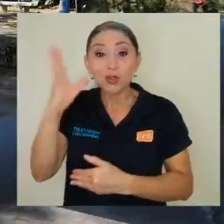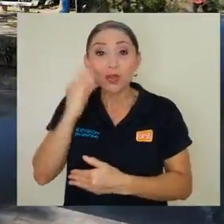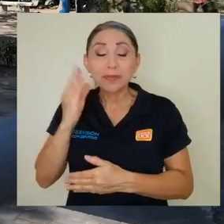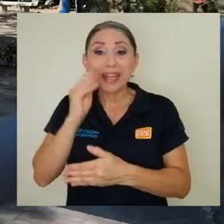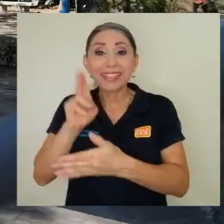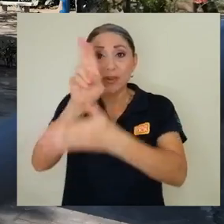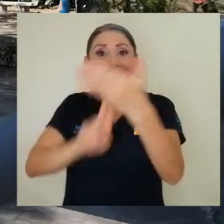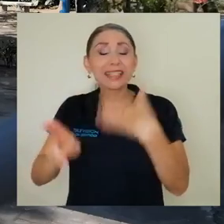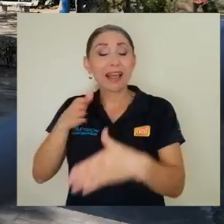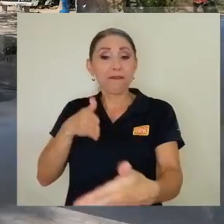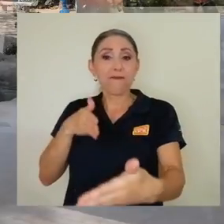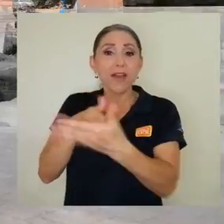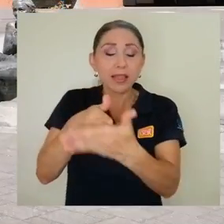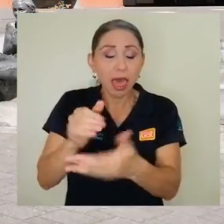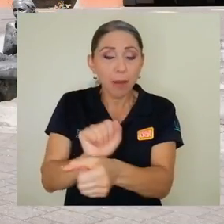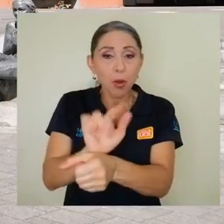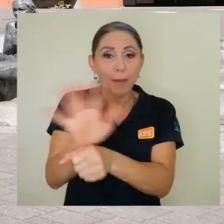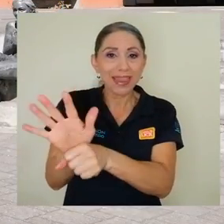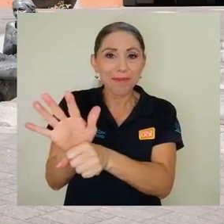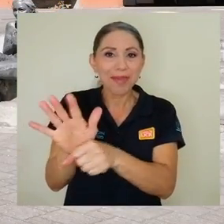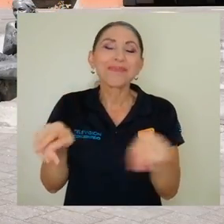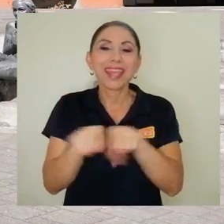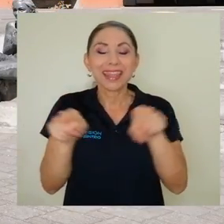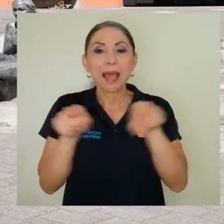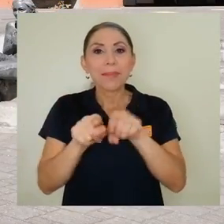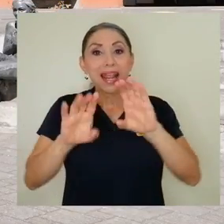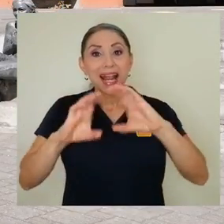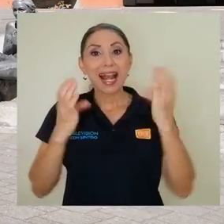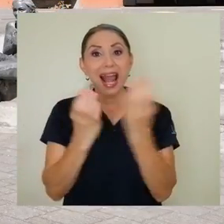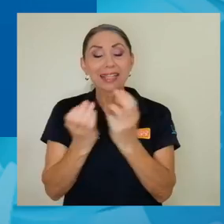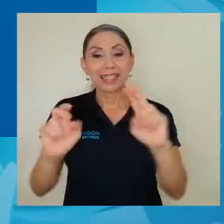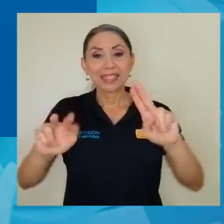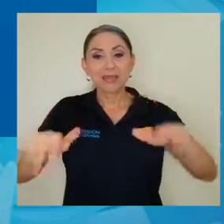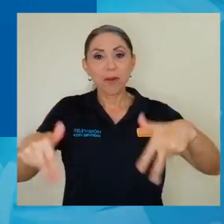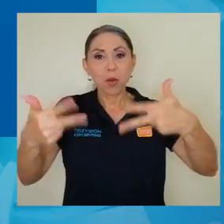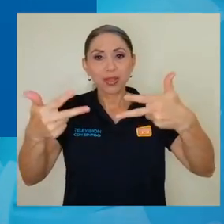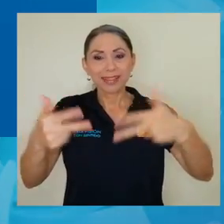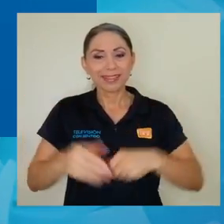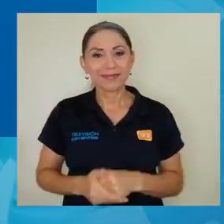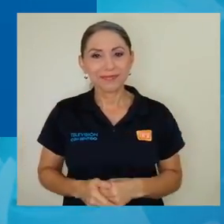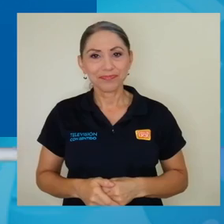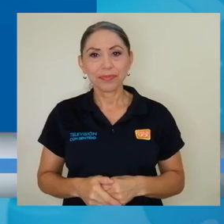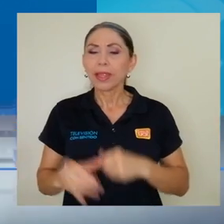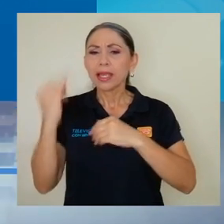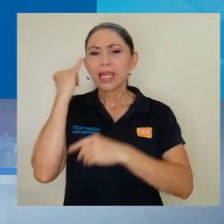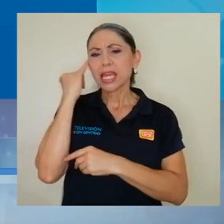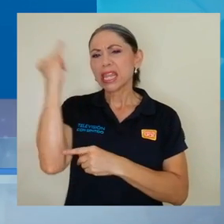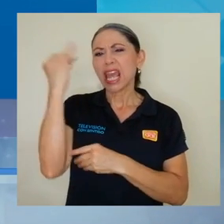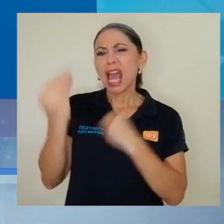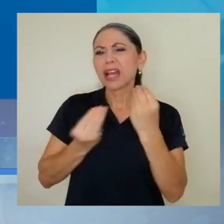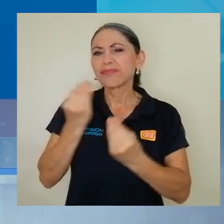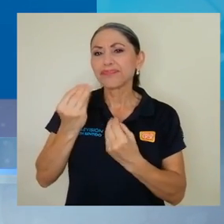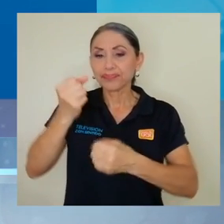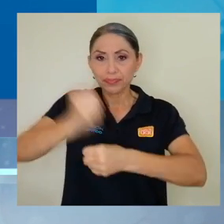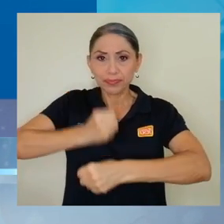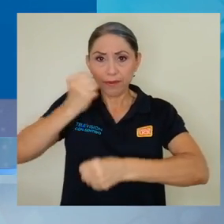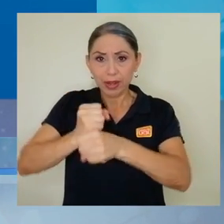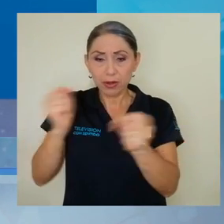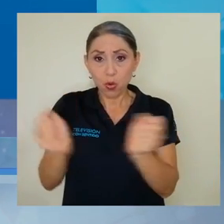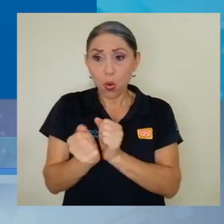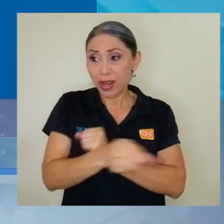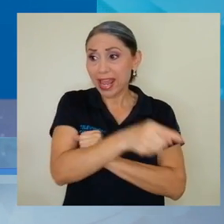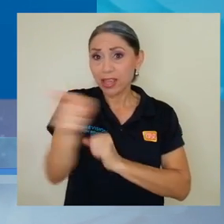que ha sido su experiencia universitaria por la pandemia y las clases remotas. Básicamente la idea es poder trabajar con ellos